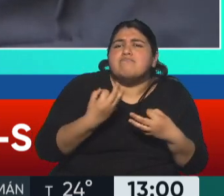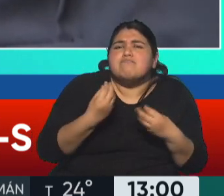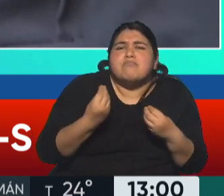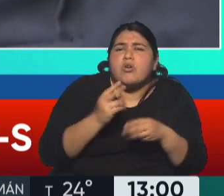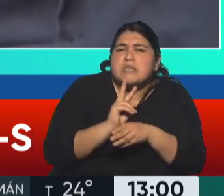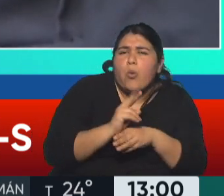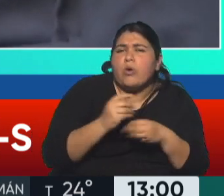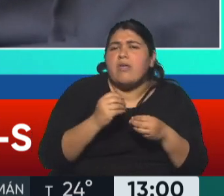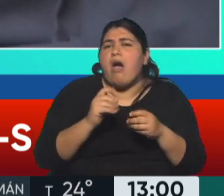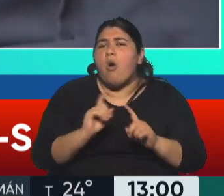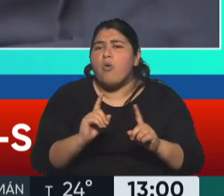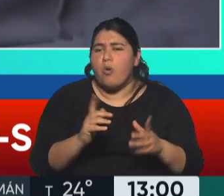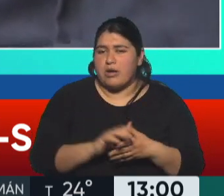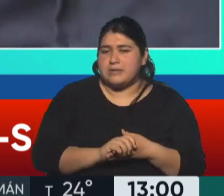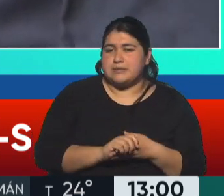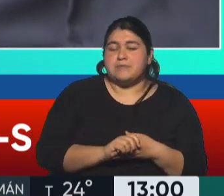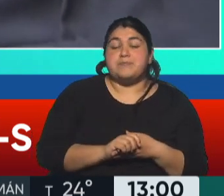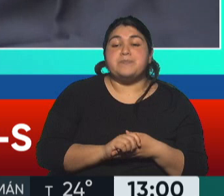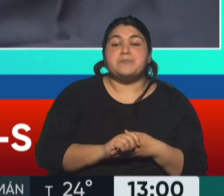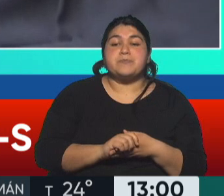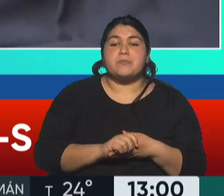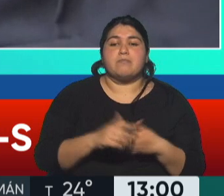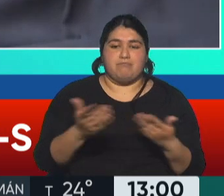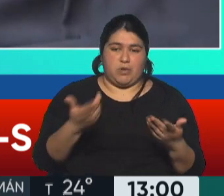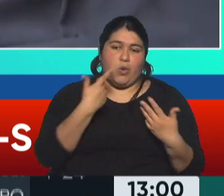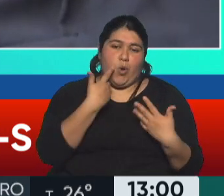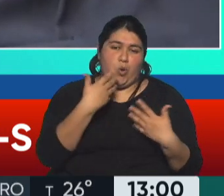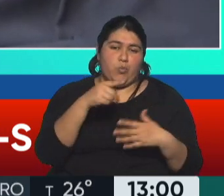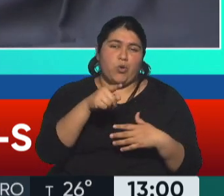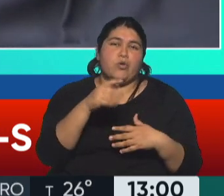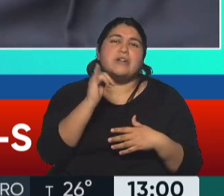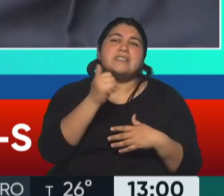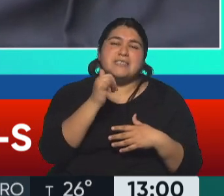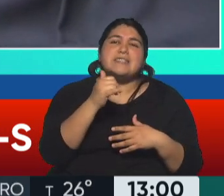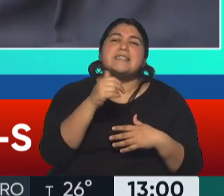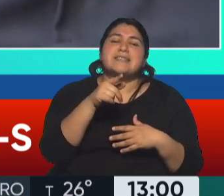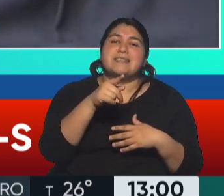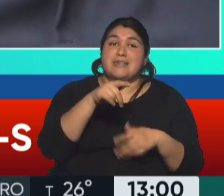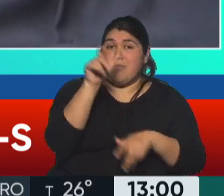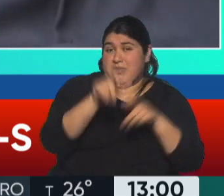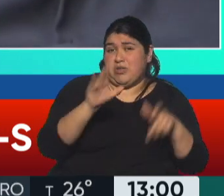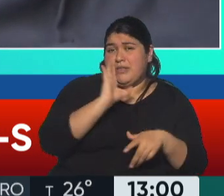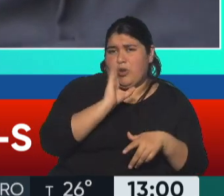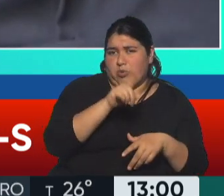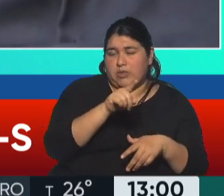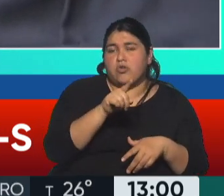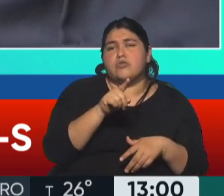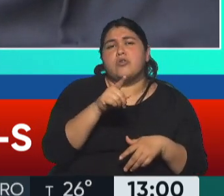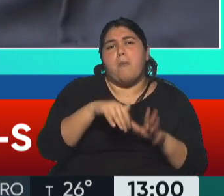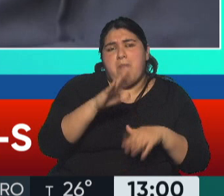cuánto vivías? Ah, ya, ya, ya. Bueno, por supuesto, eso ya, sí, los americanos se sintieron mucho más